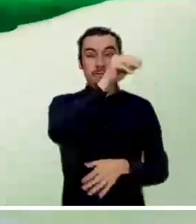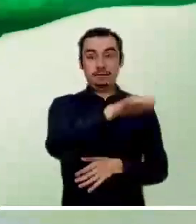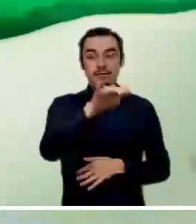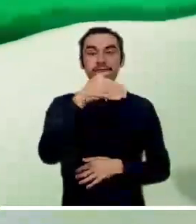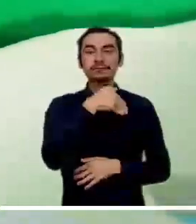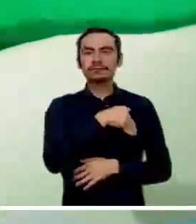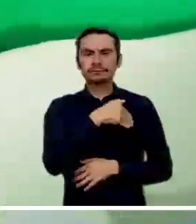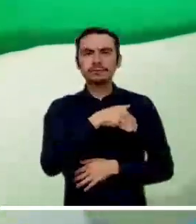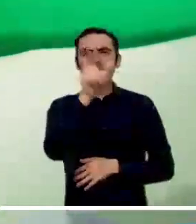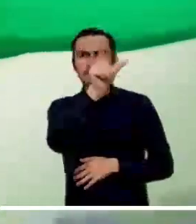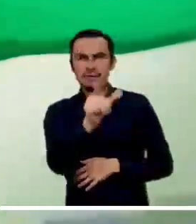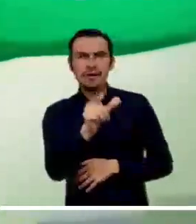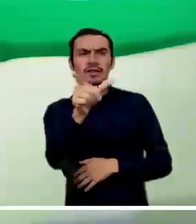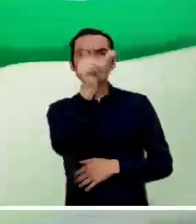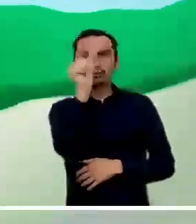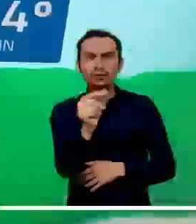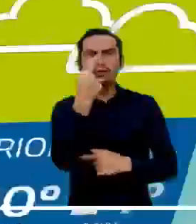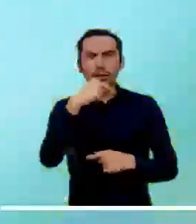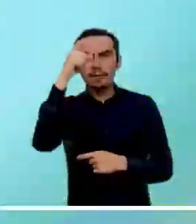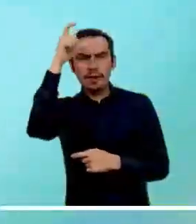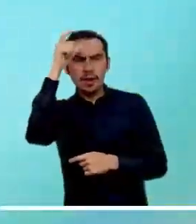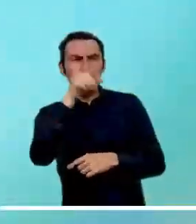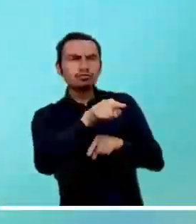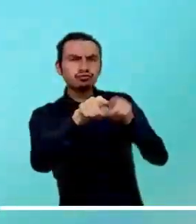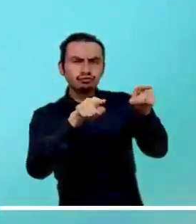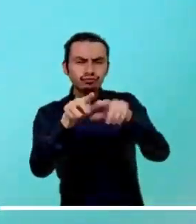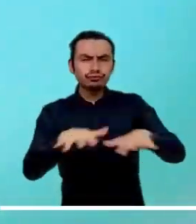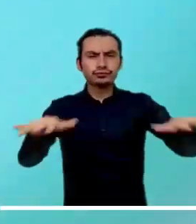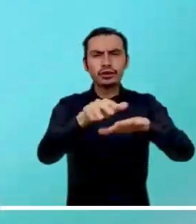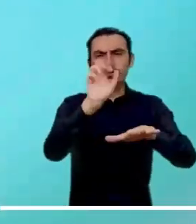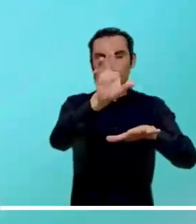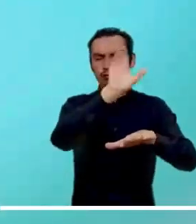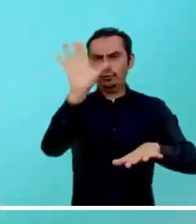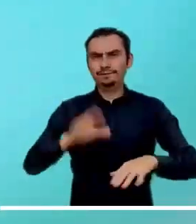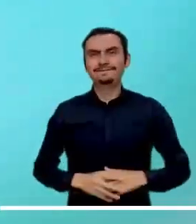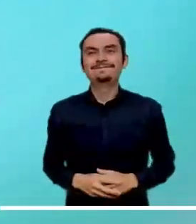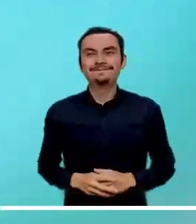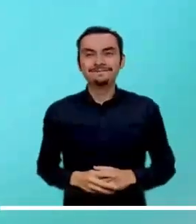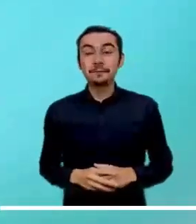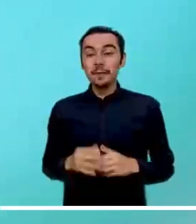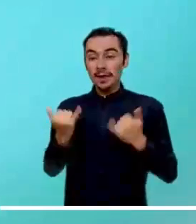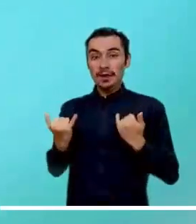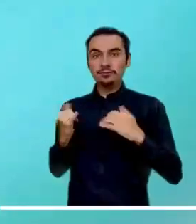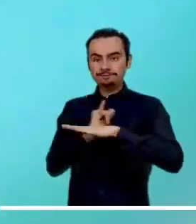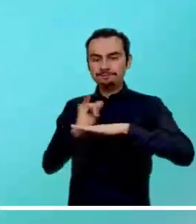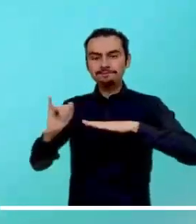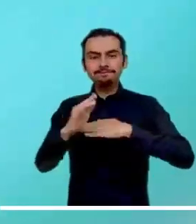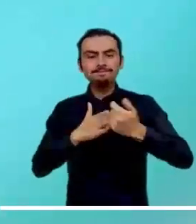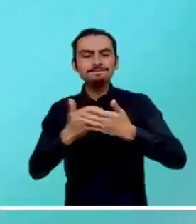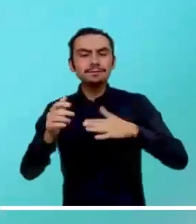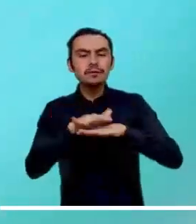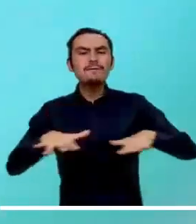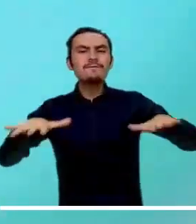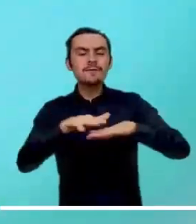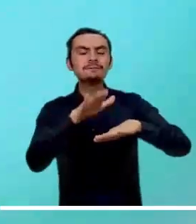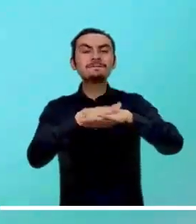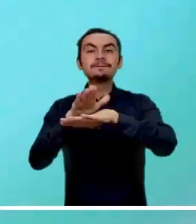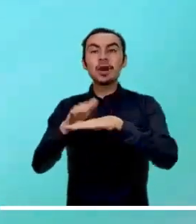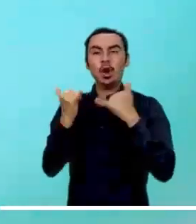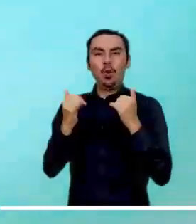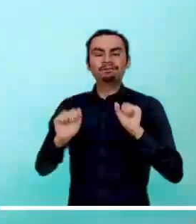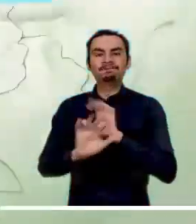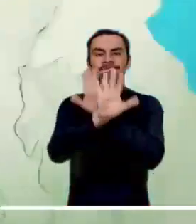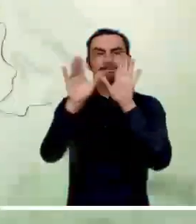Atlántico, Bolívar, Sucre y Córdoba. Para el archipiélago de San Andrés y Providencia, se estima nubosidad parcial con